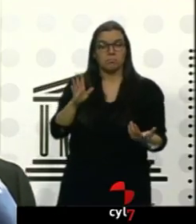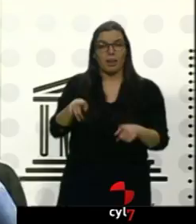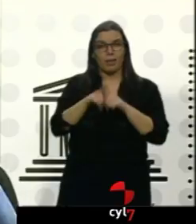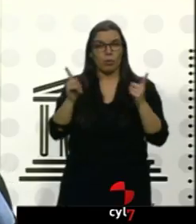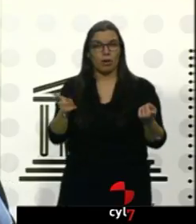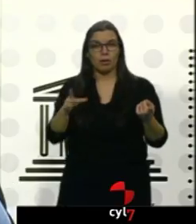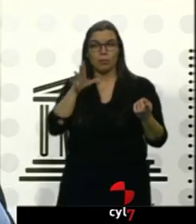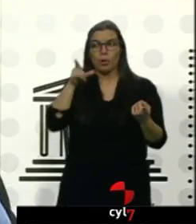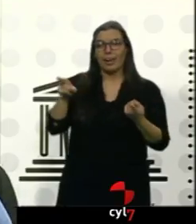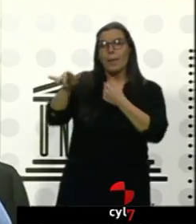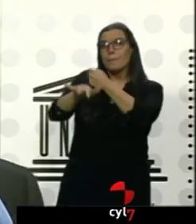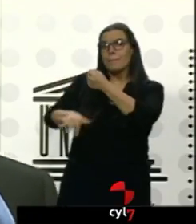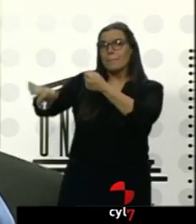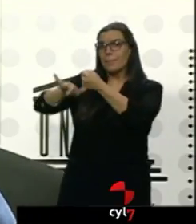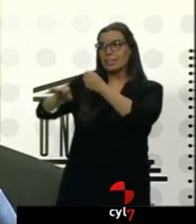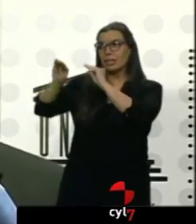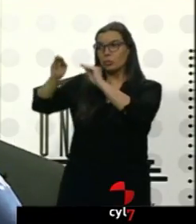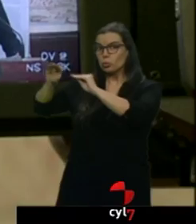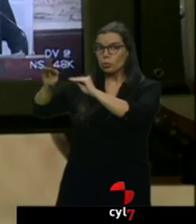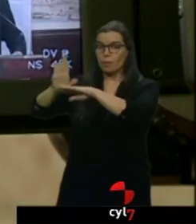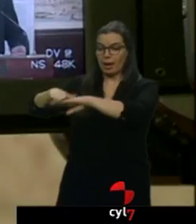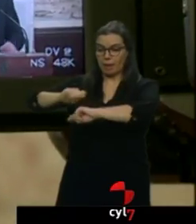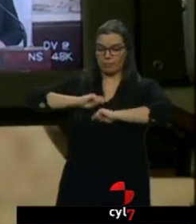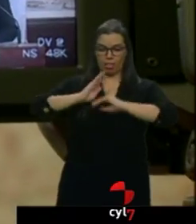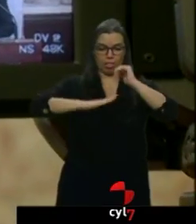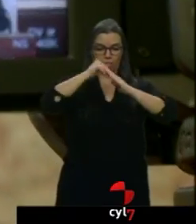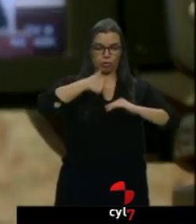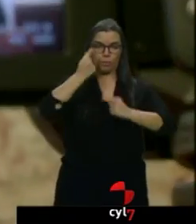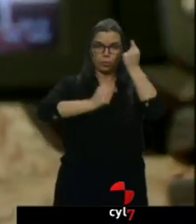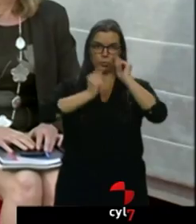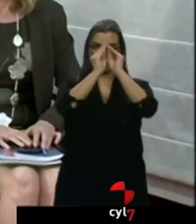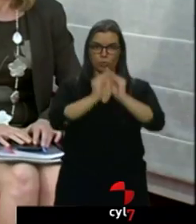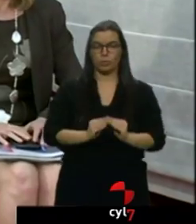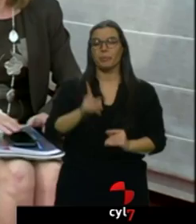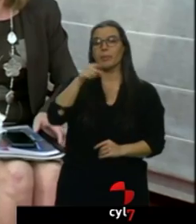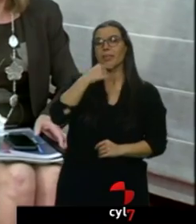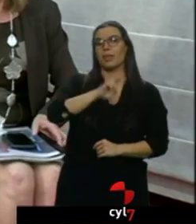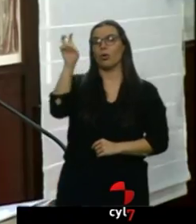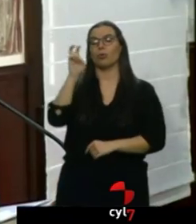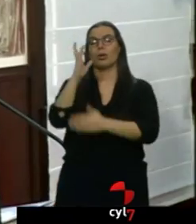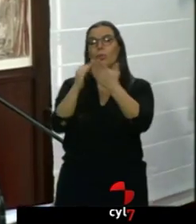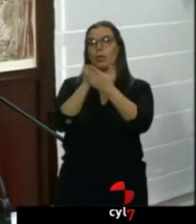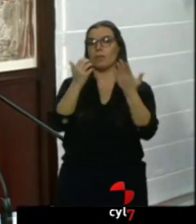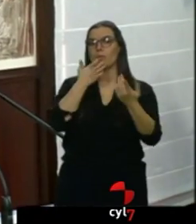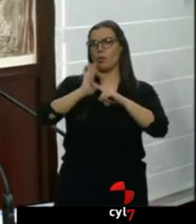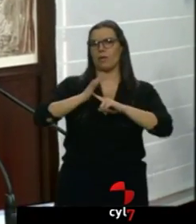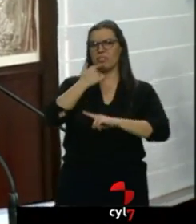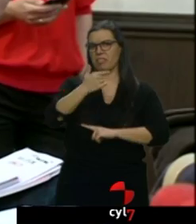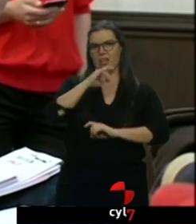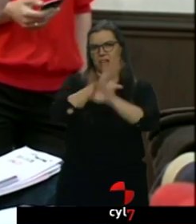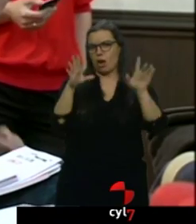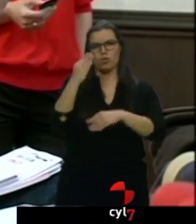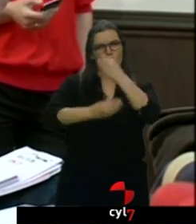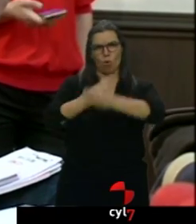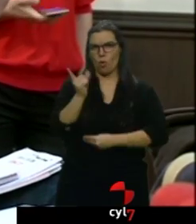dependen las bases fundamentales de nuestros presupuestos. El presidente de la Junta dice que hay otras comunidades como Castilla y La Mancha, que claramente ha dicho que no los